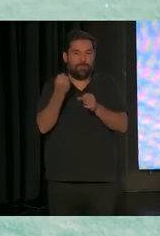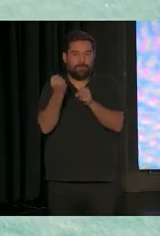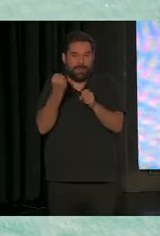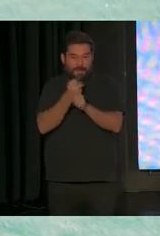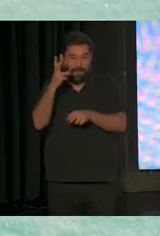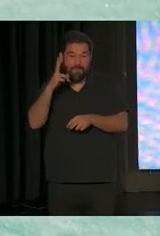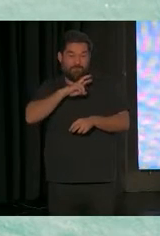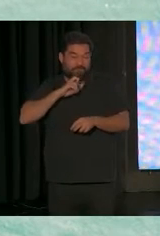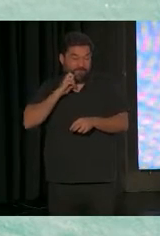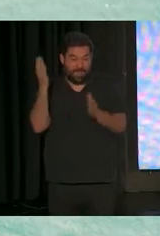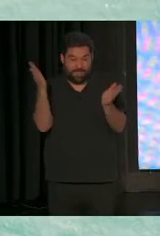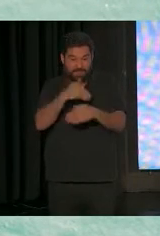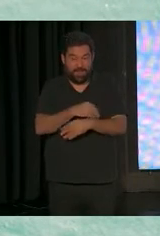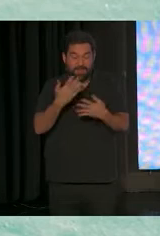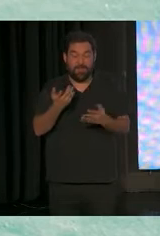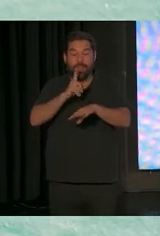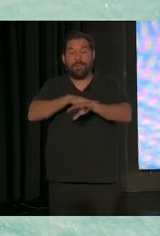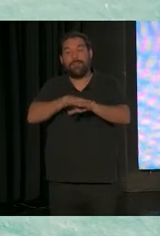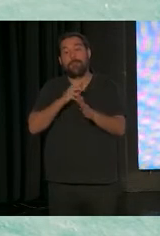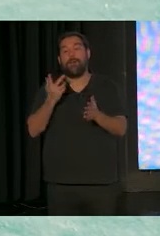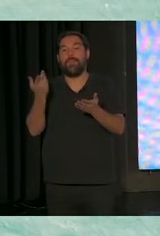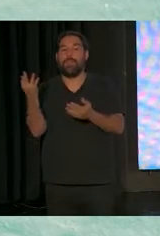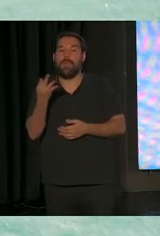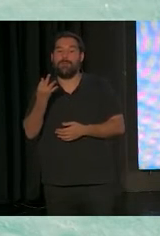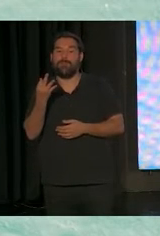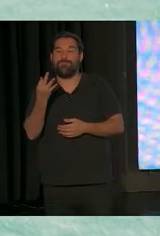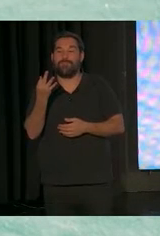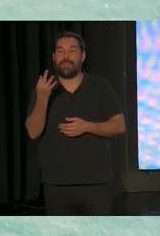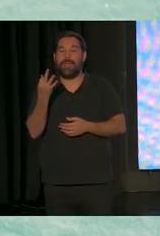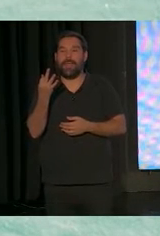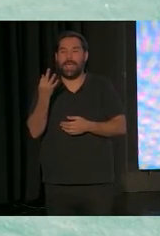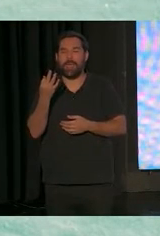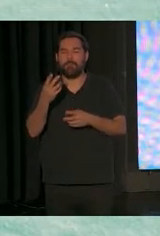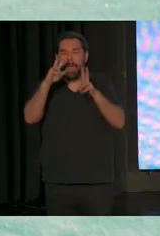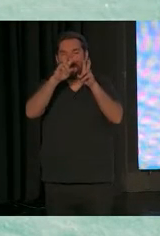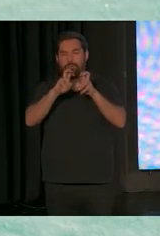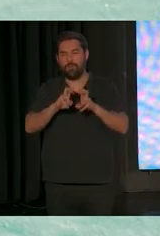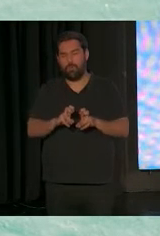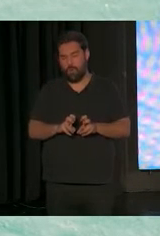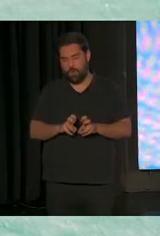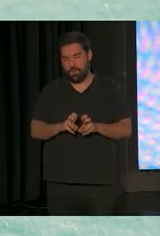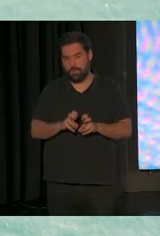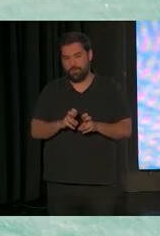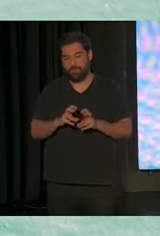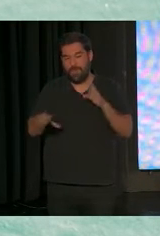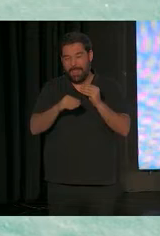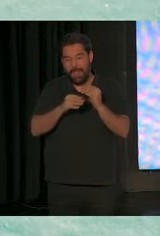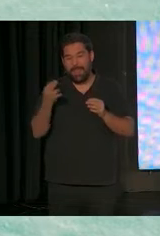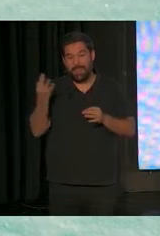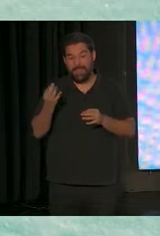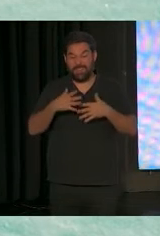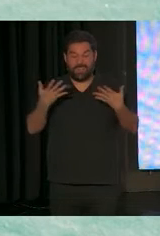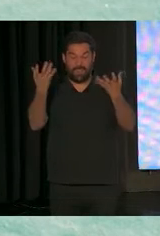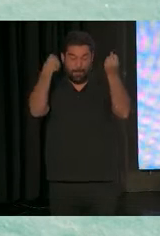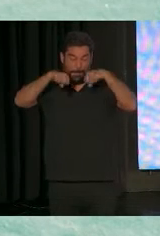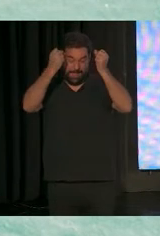tiempo a aprender bien de esos cimientos. Yo cuando escuchaba a Mercedes digo, efectivamente, es que hablar de práctica central